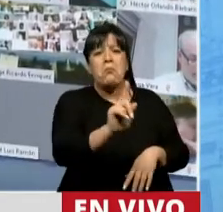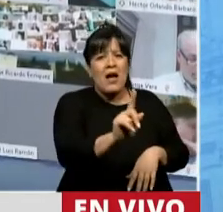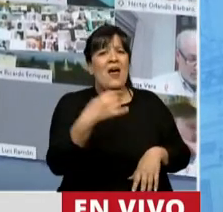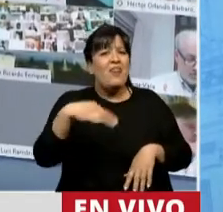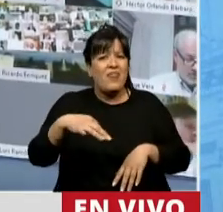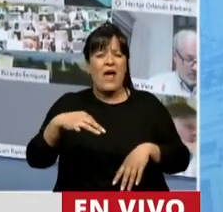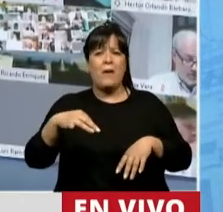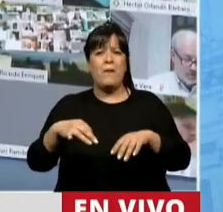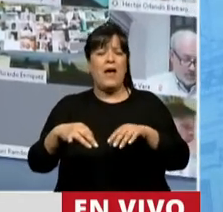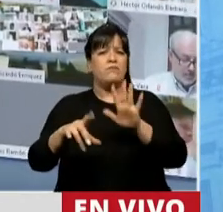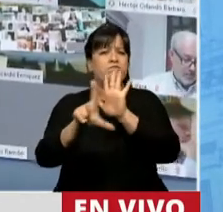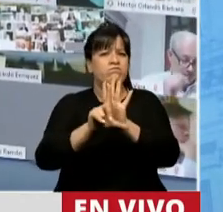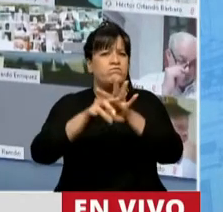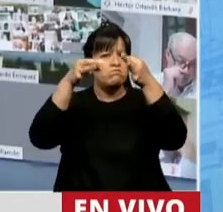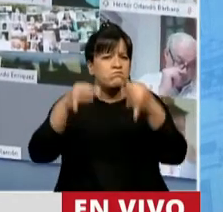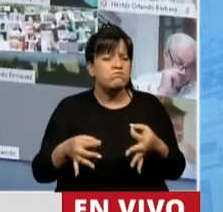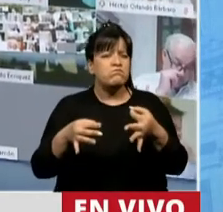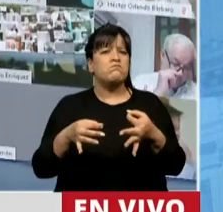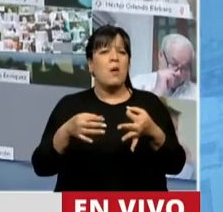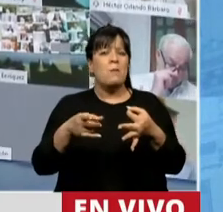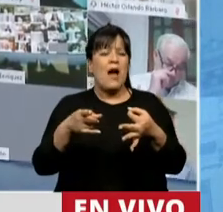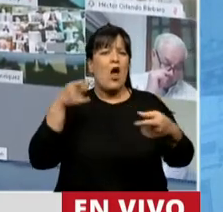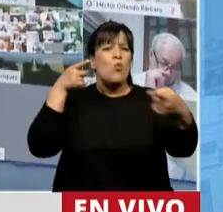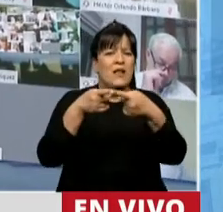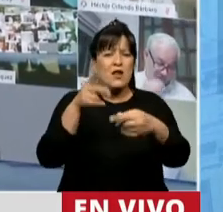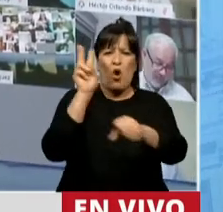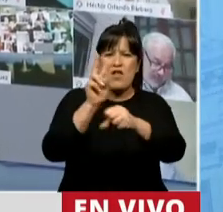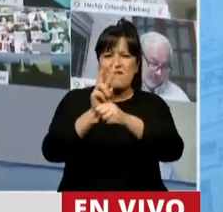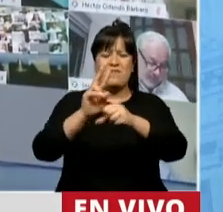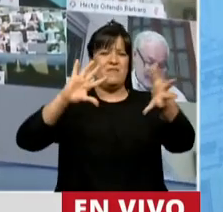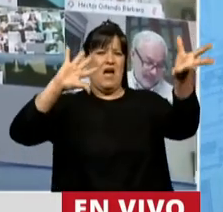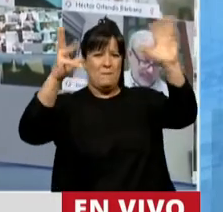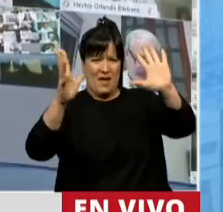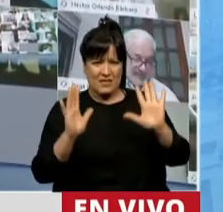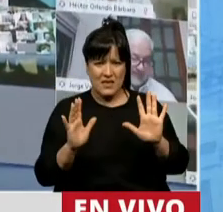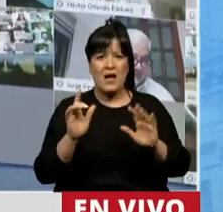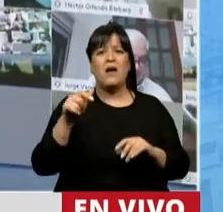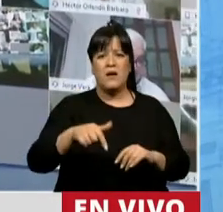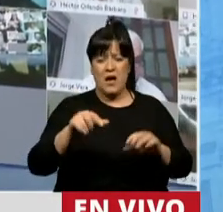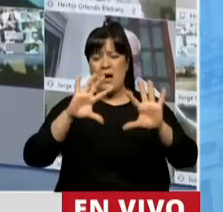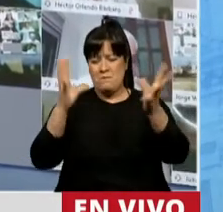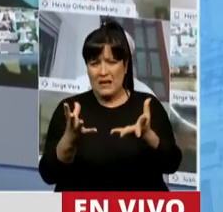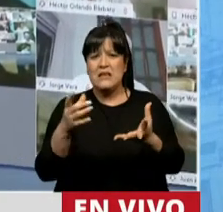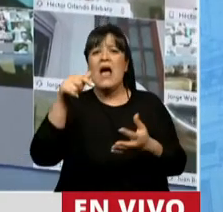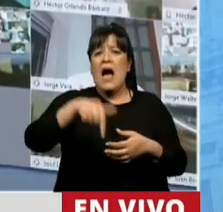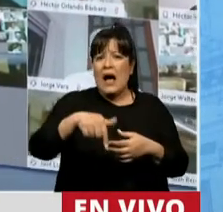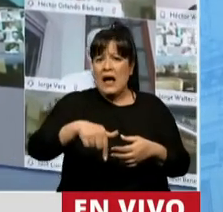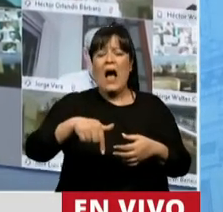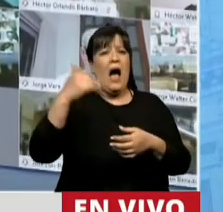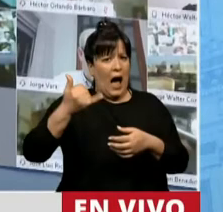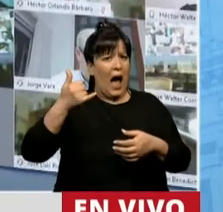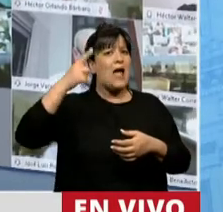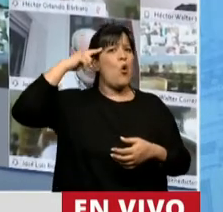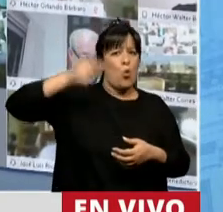una legitimación activa amplia en defensa del ambiente. Acá nosotros tenemos antecedentes en fallos de nuestra